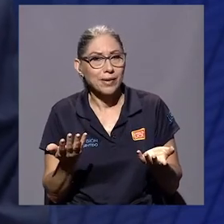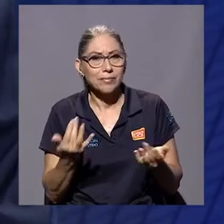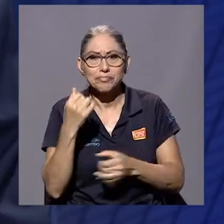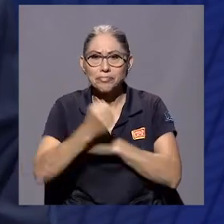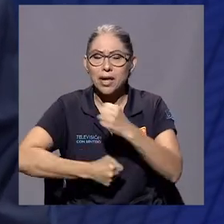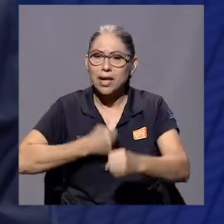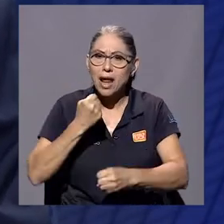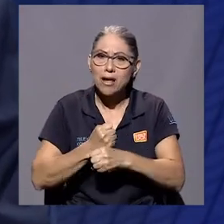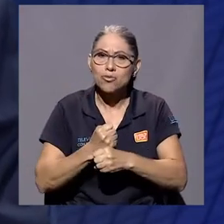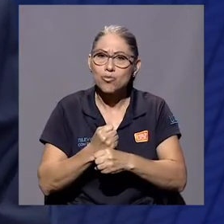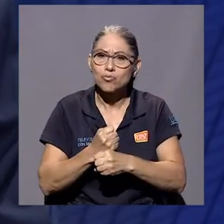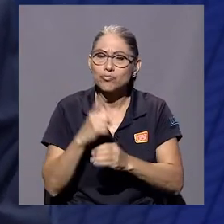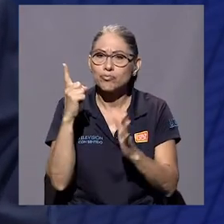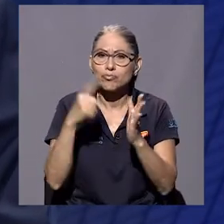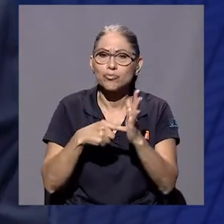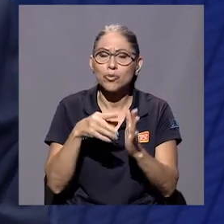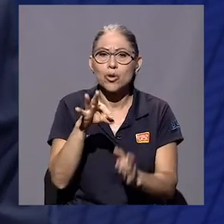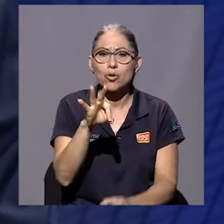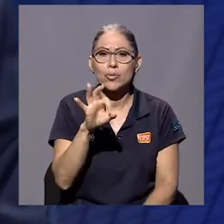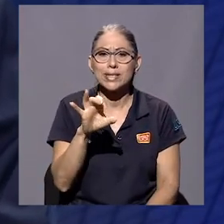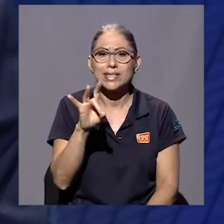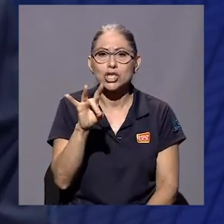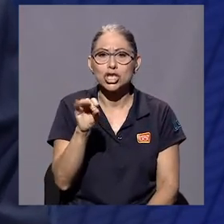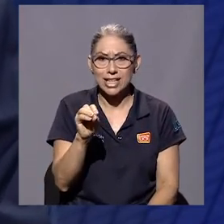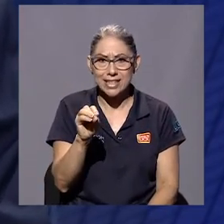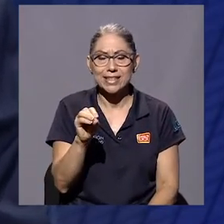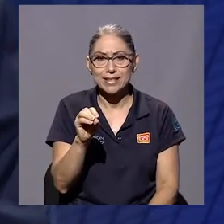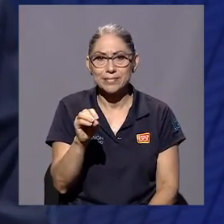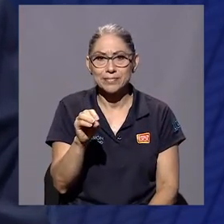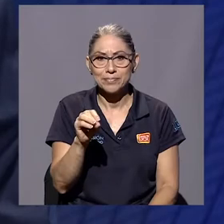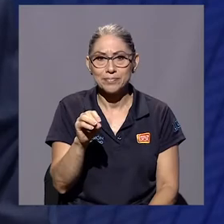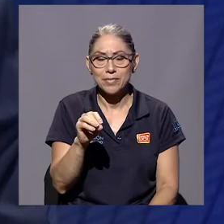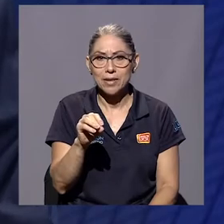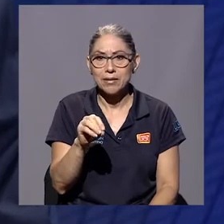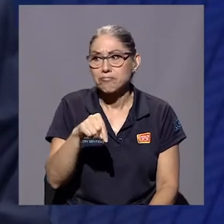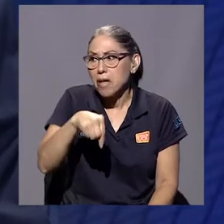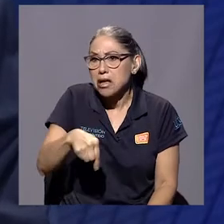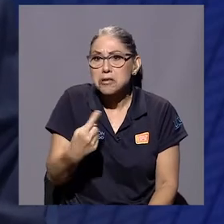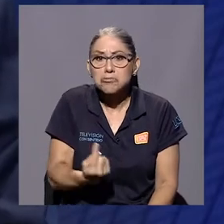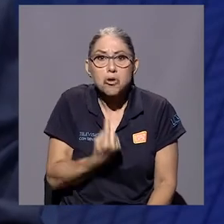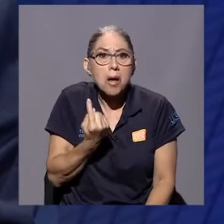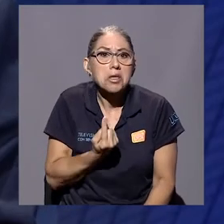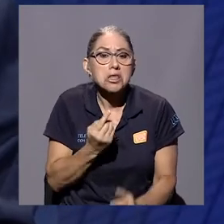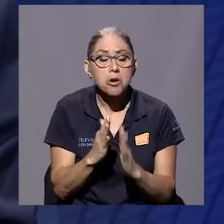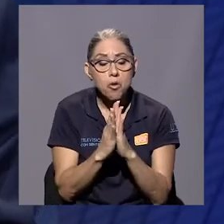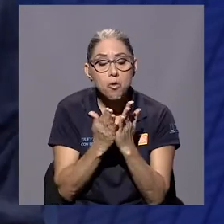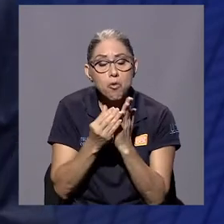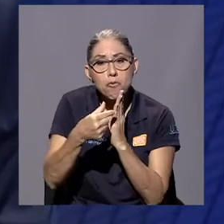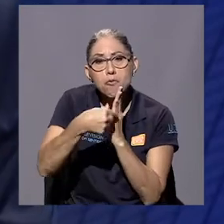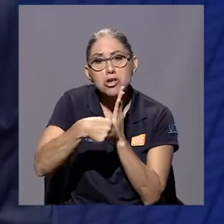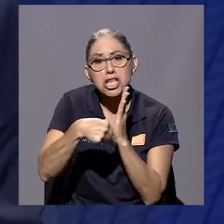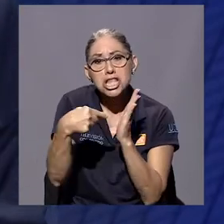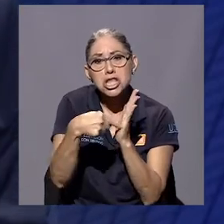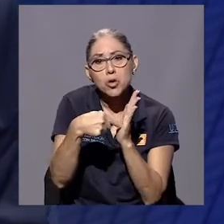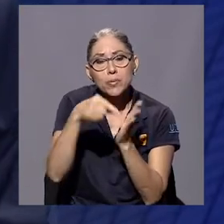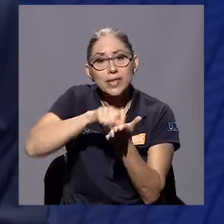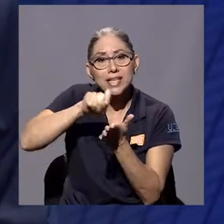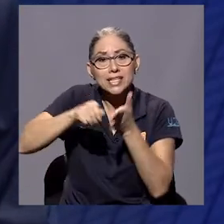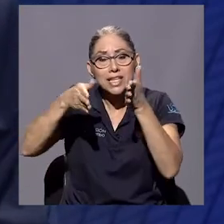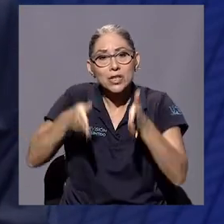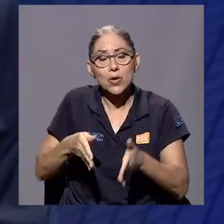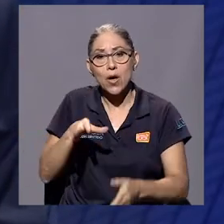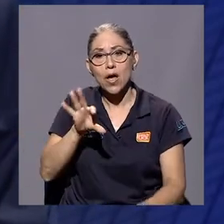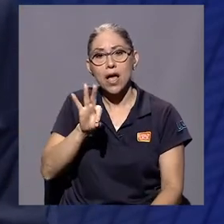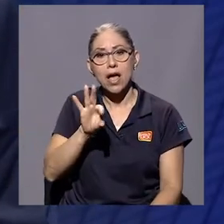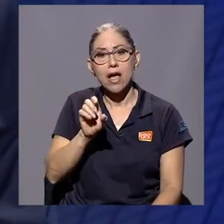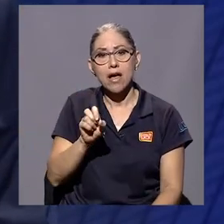en el año 80, 1980. Aquí lo único que había era un folletito que había escrito don Fernando